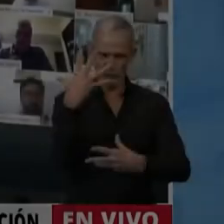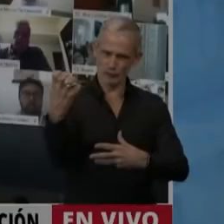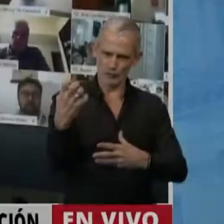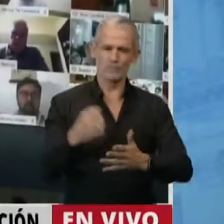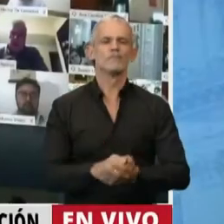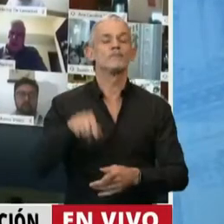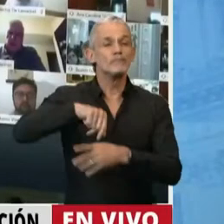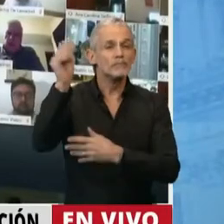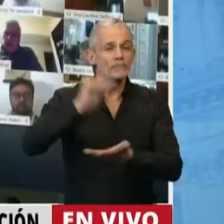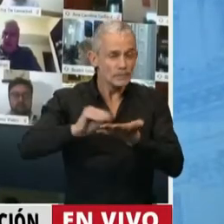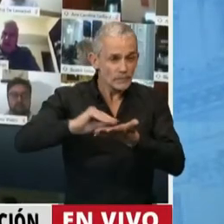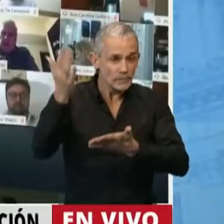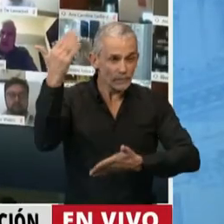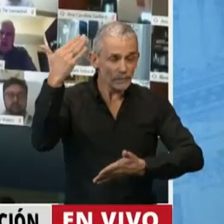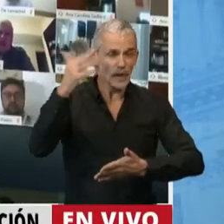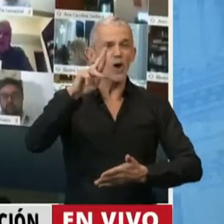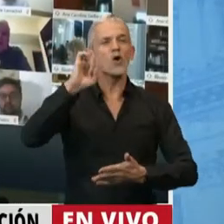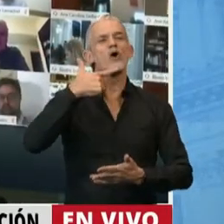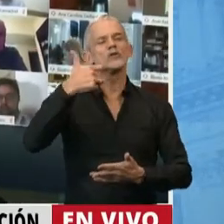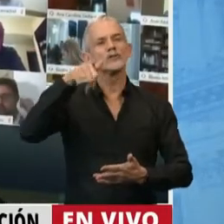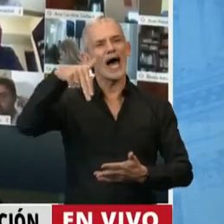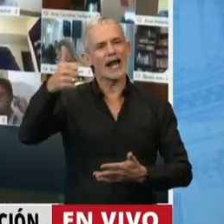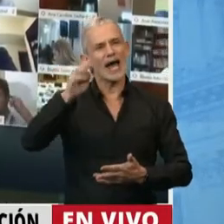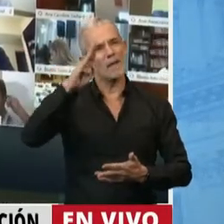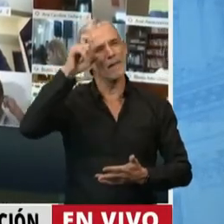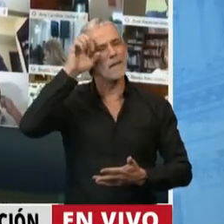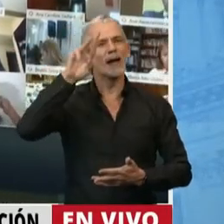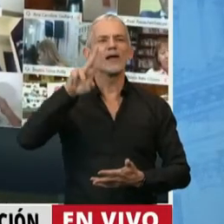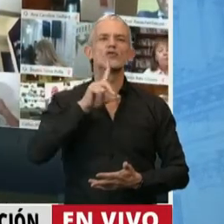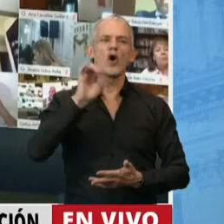Tiene la palabra la diputada Rosana Andrea Bertone.